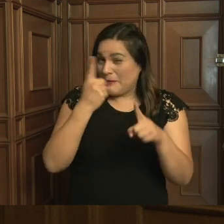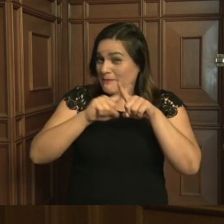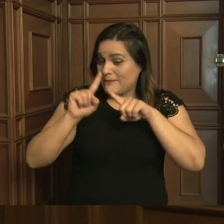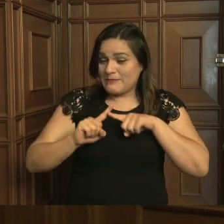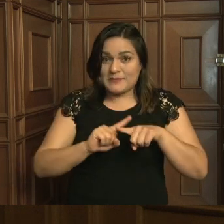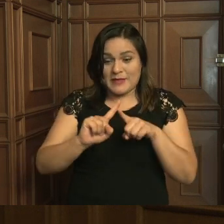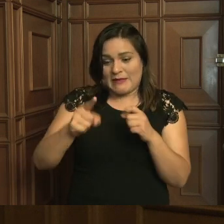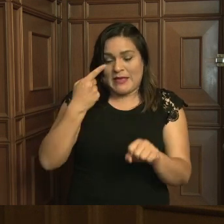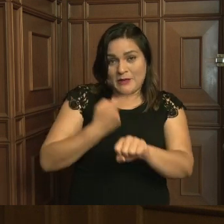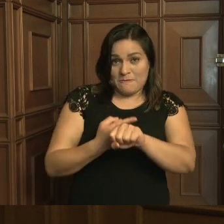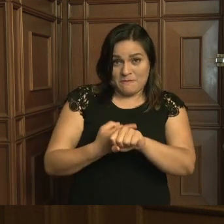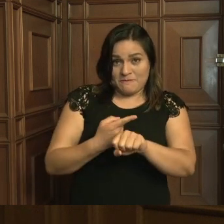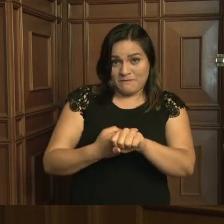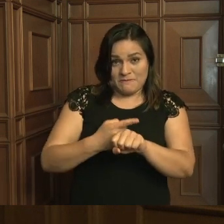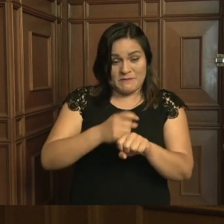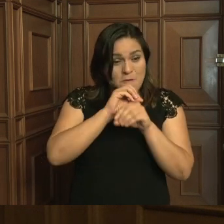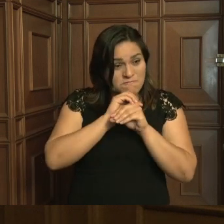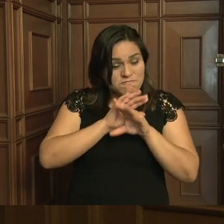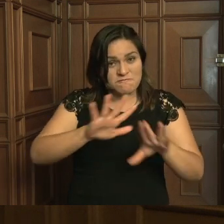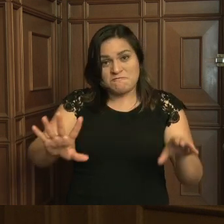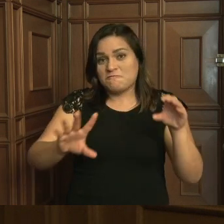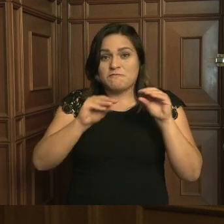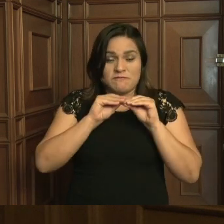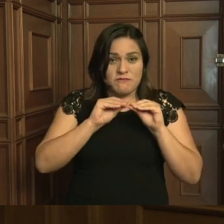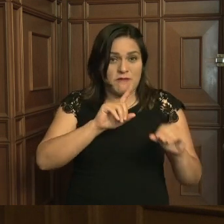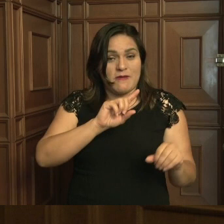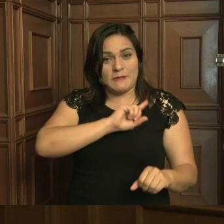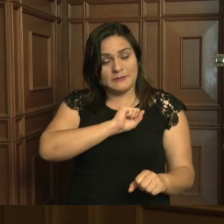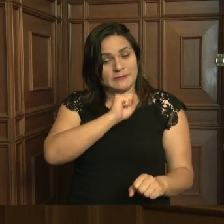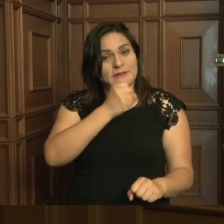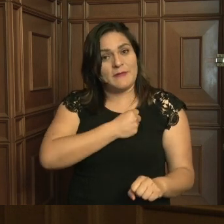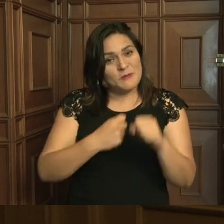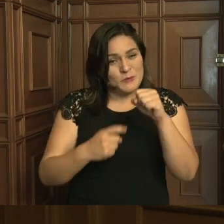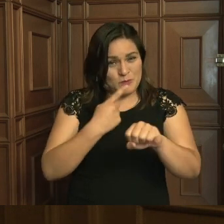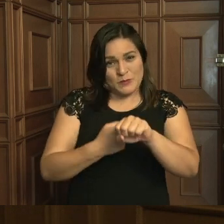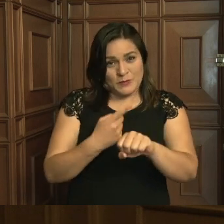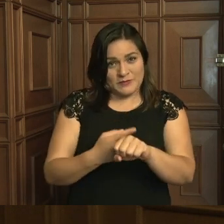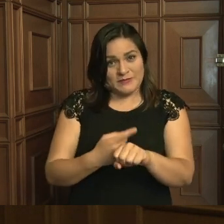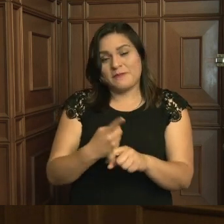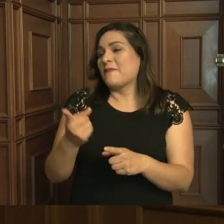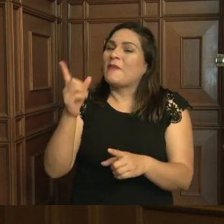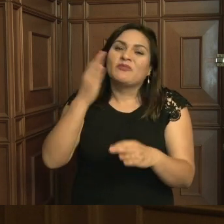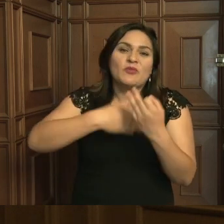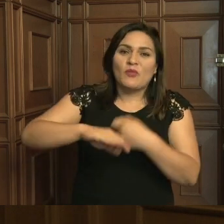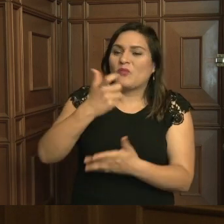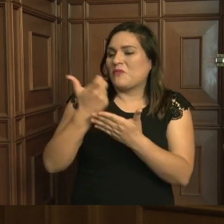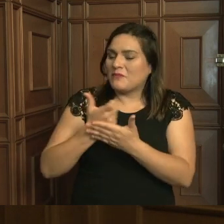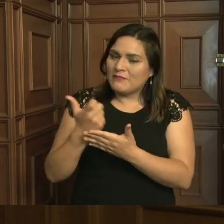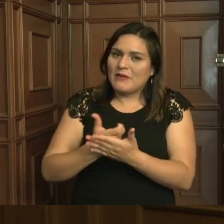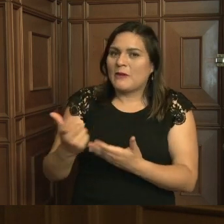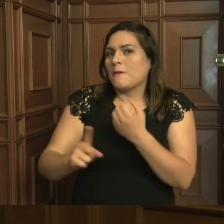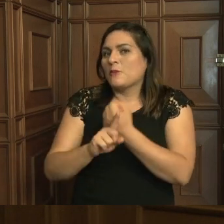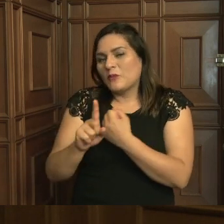en el que estamos viviendo en medio de una pandemia mundial, en donde la economía mundial se ve afectada. Todos los